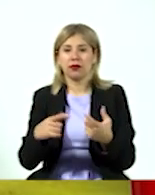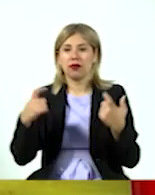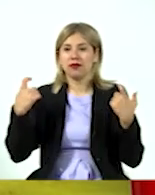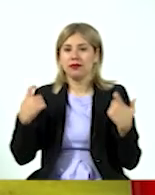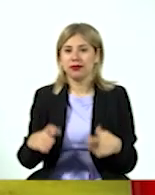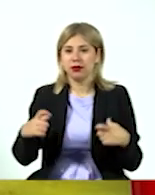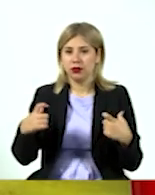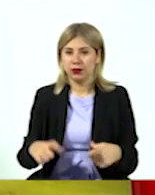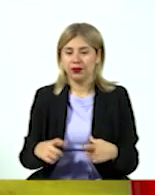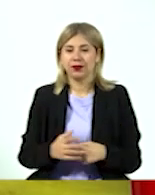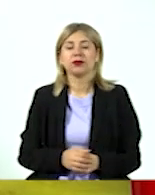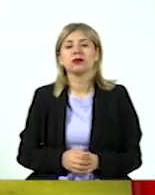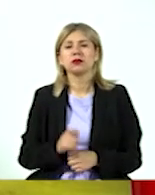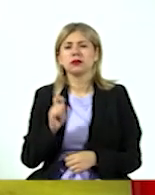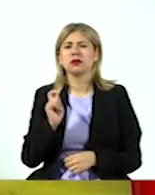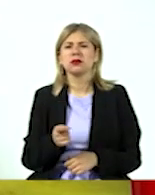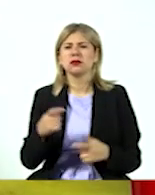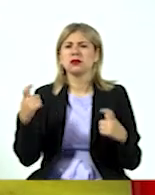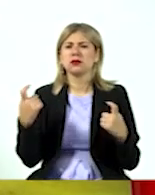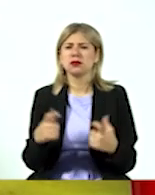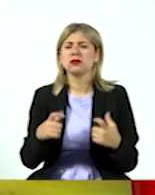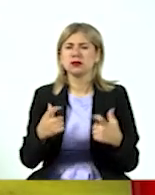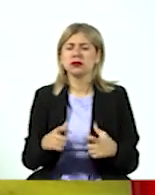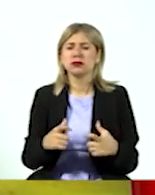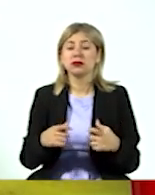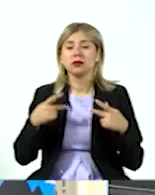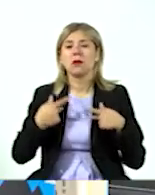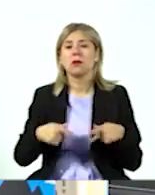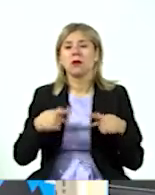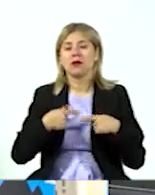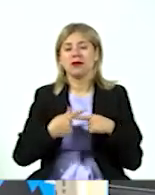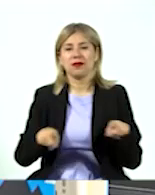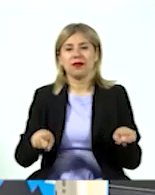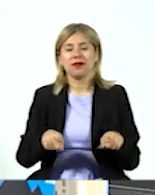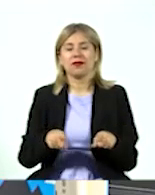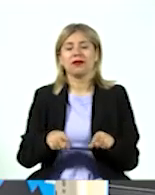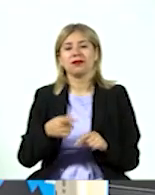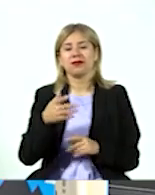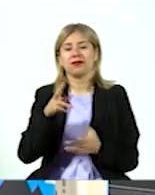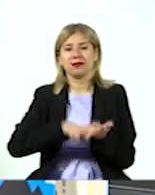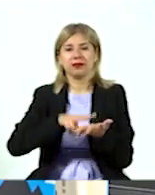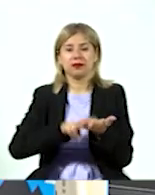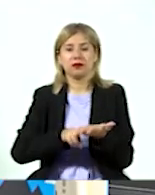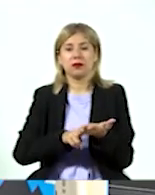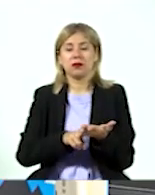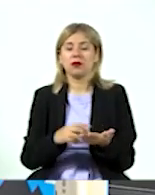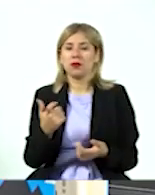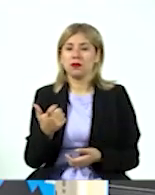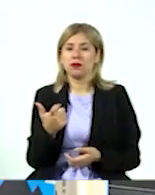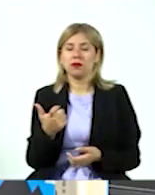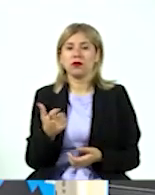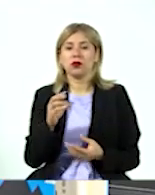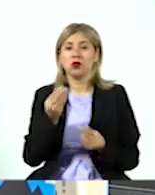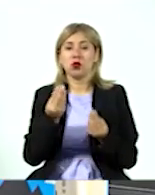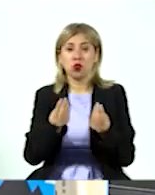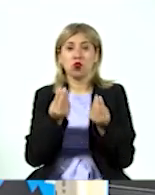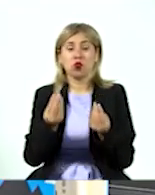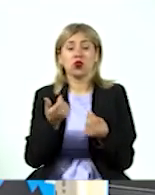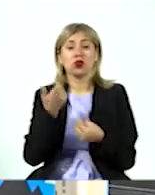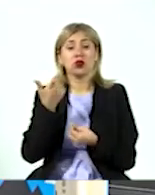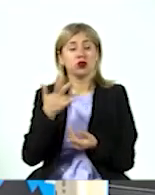riqueza se define de maneras distintas para las personas, hay personas que piensan que la riqueza es tener mucho dinero,